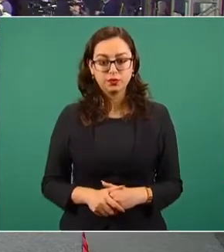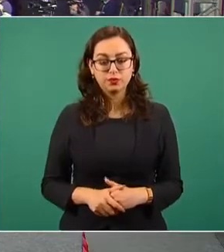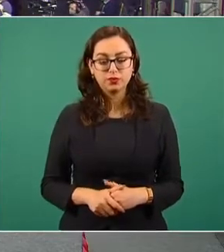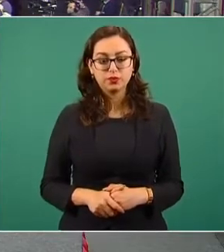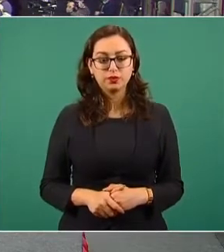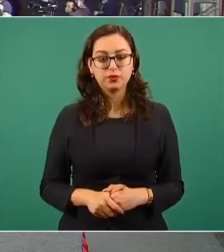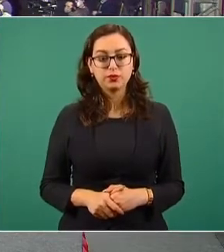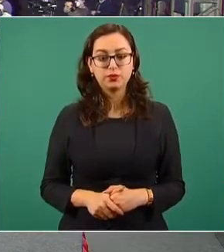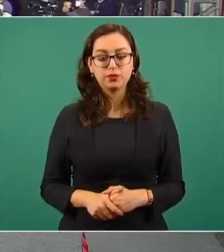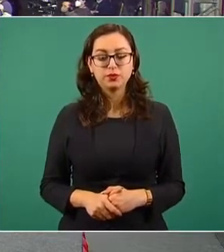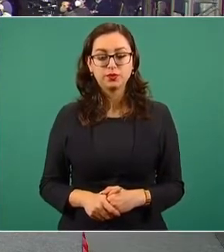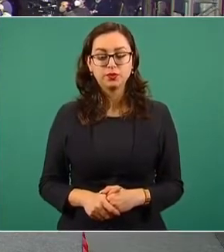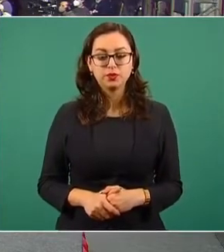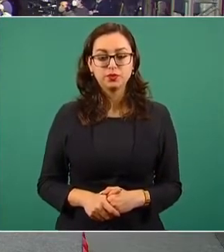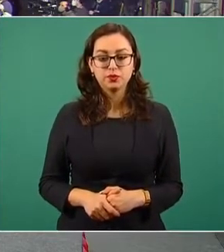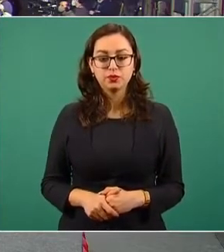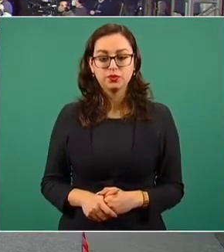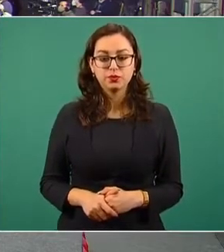Sí,